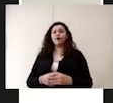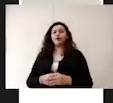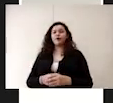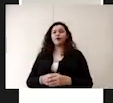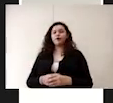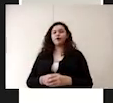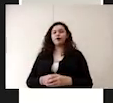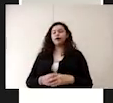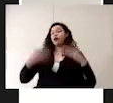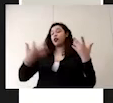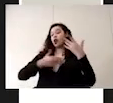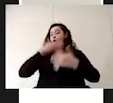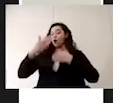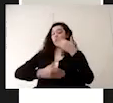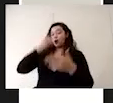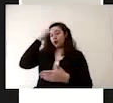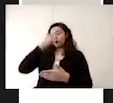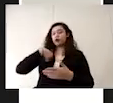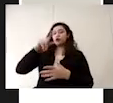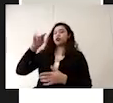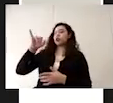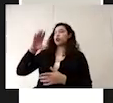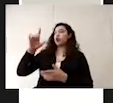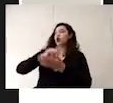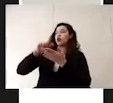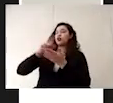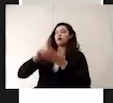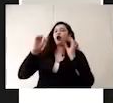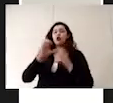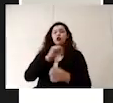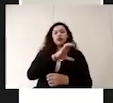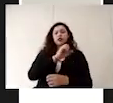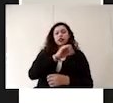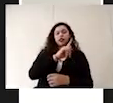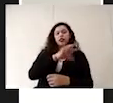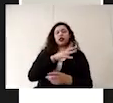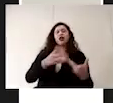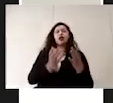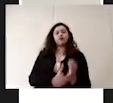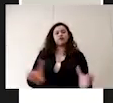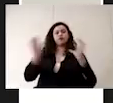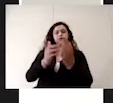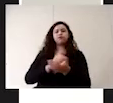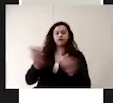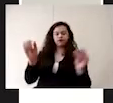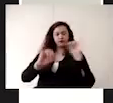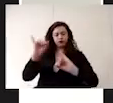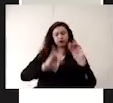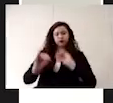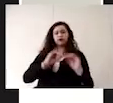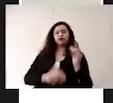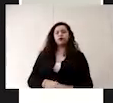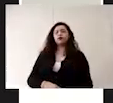El procedimiento para limpiar nuestro tinaco o cisterna es preparar la cubeta con una solución